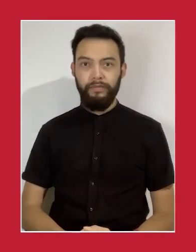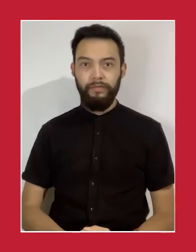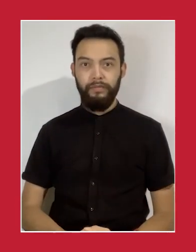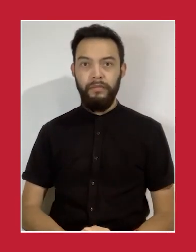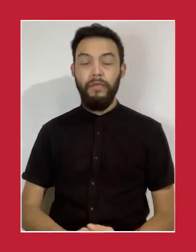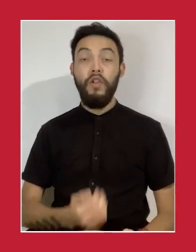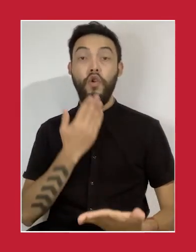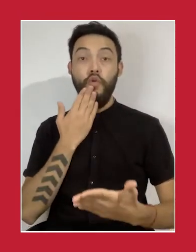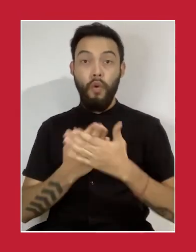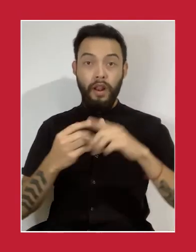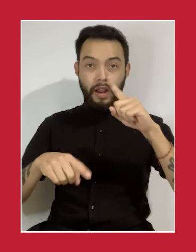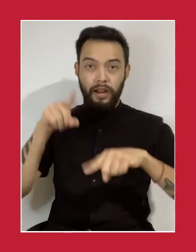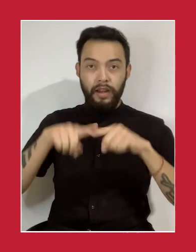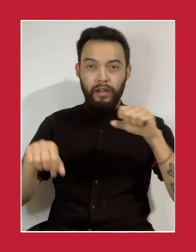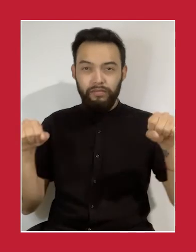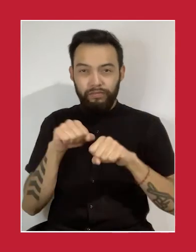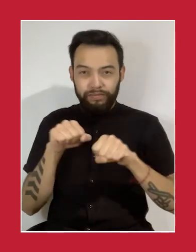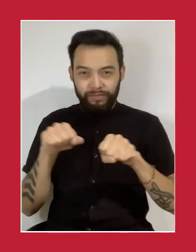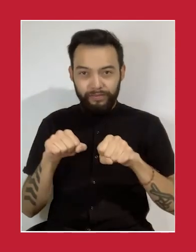Cuando la tierra tiembla.